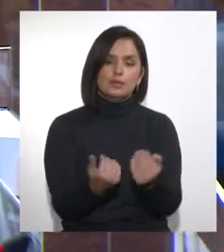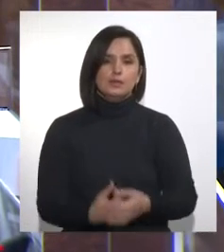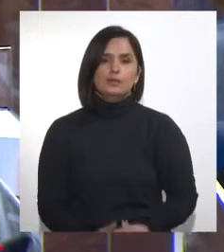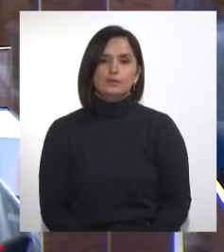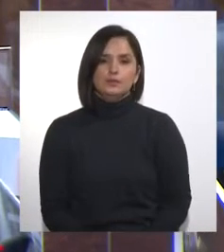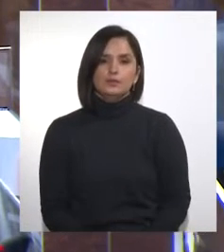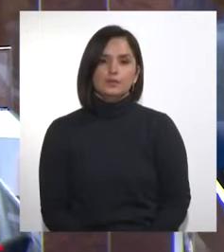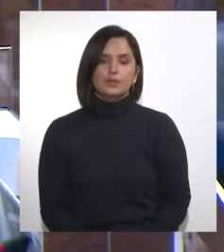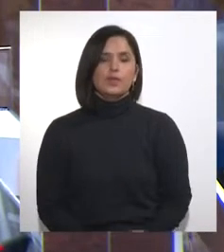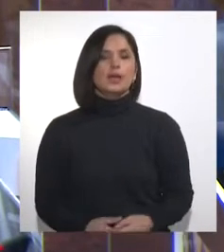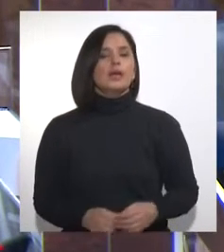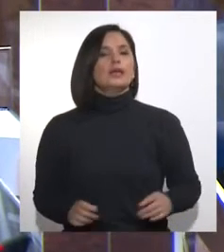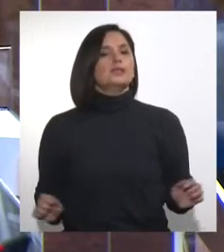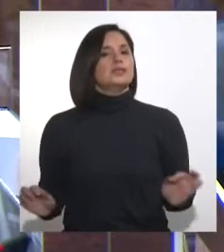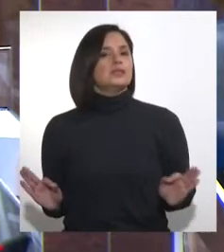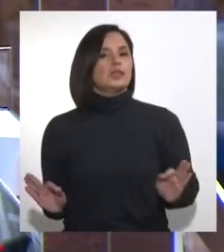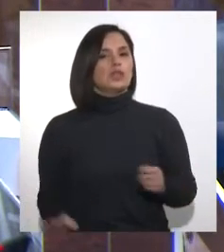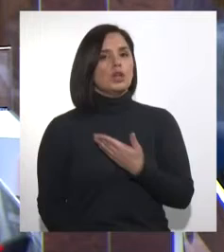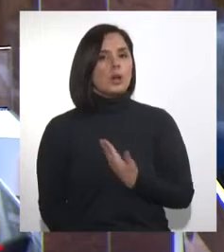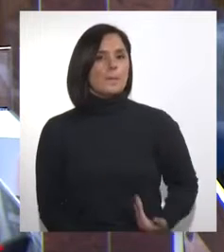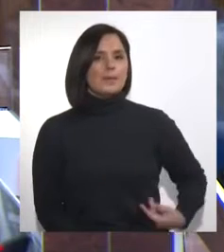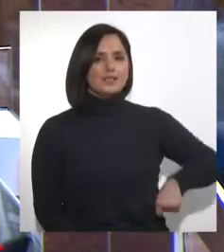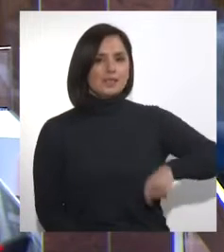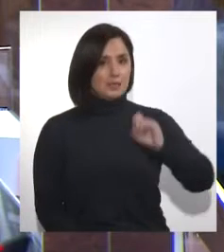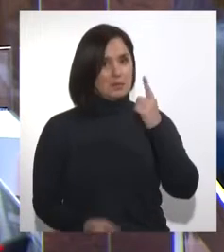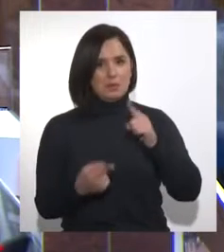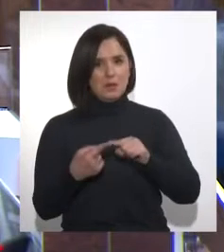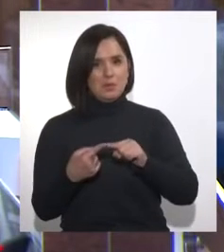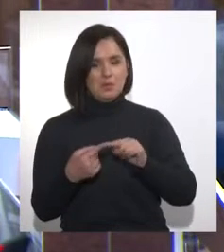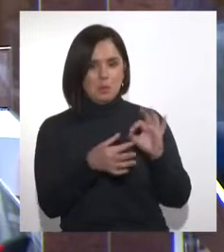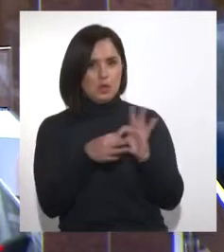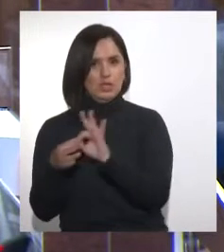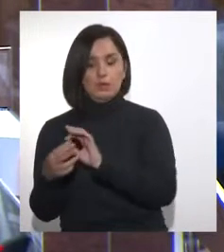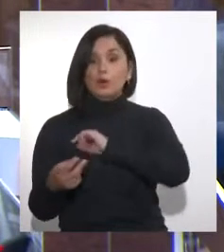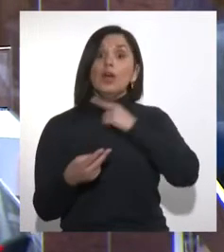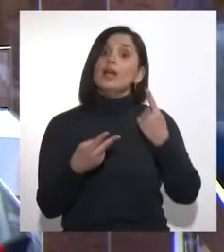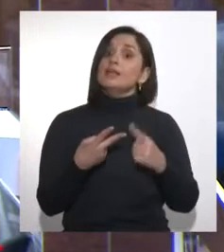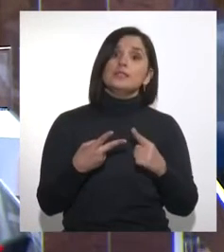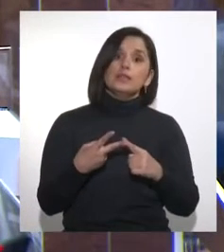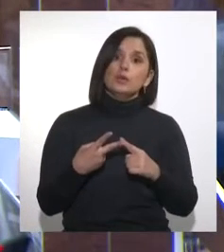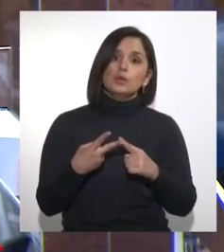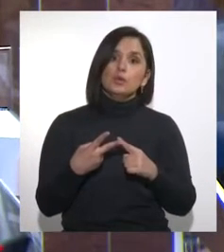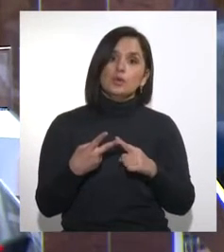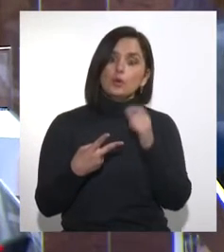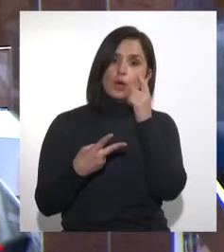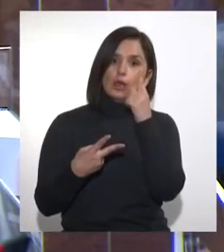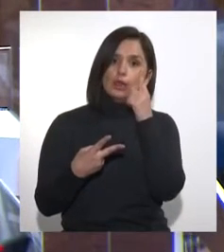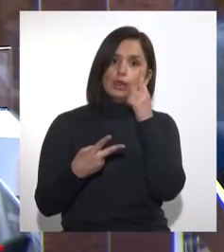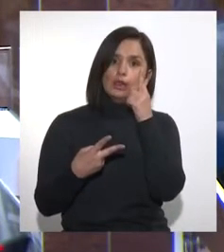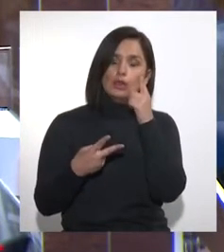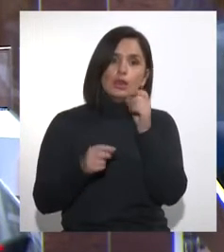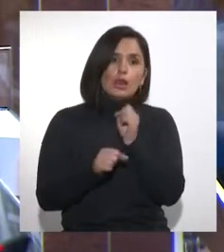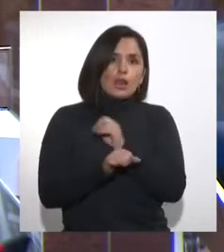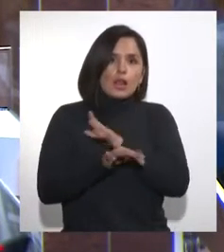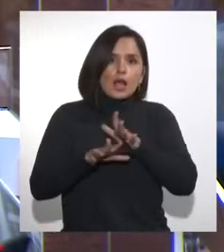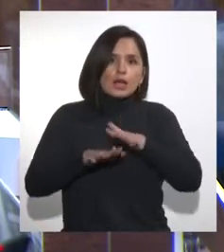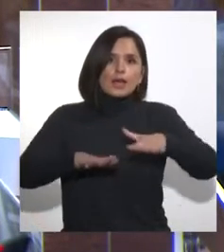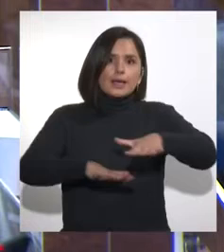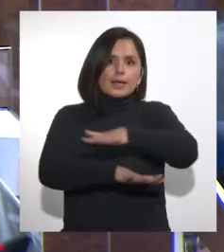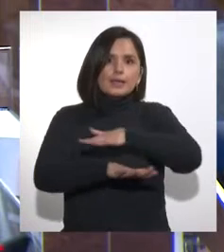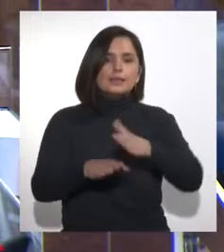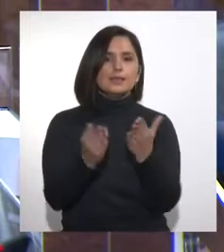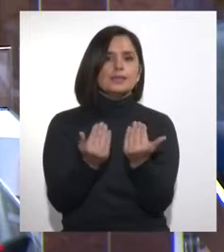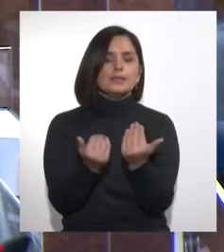Señora Presidenta, esta es la primera razón. La segunda es porque la magnitud de la crisis demanda abrir alternativas.